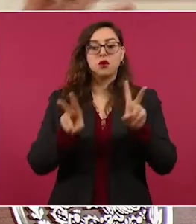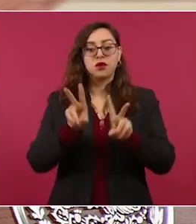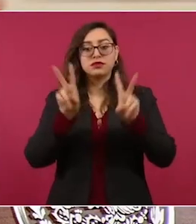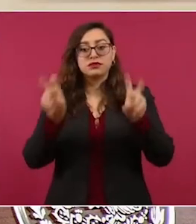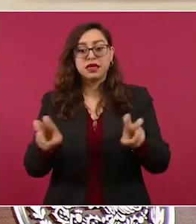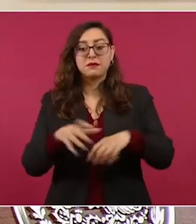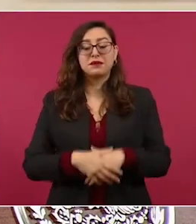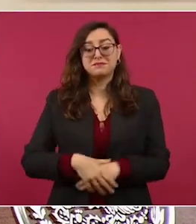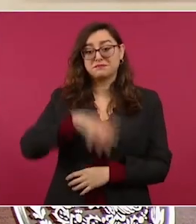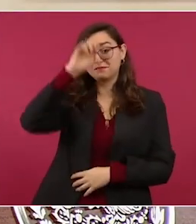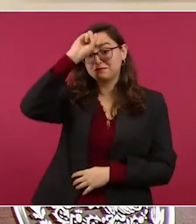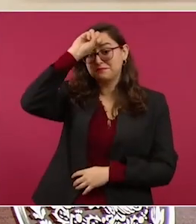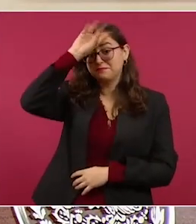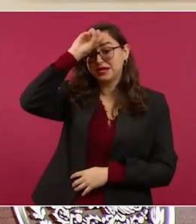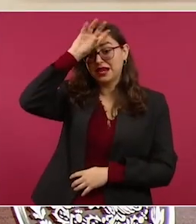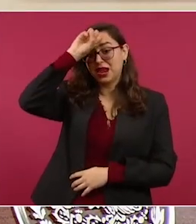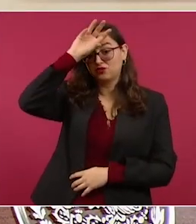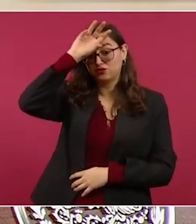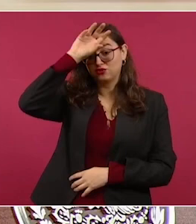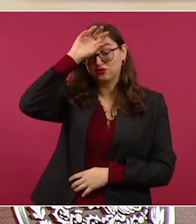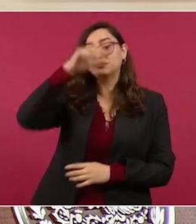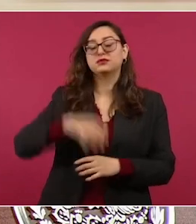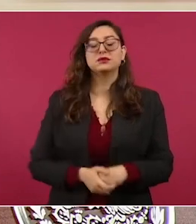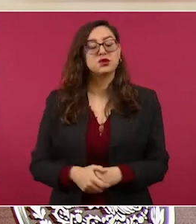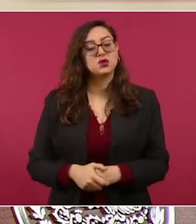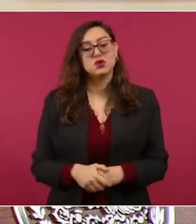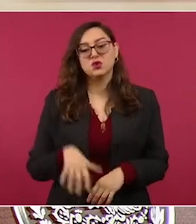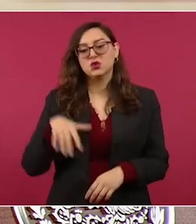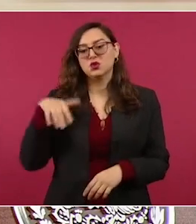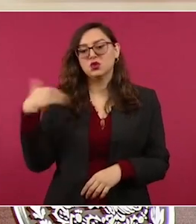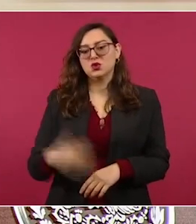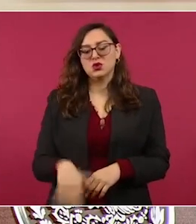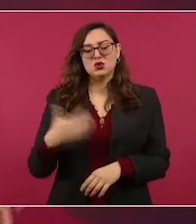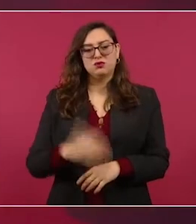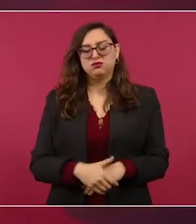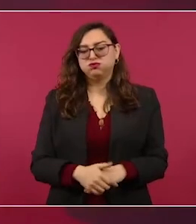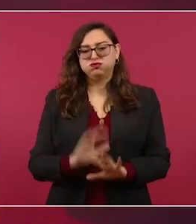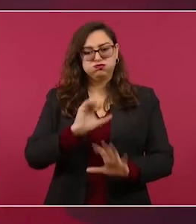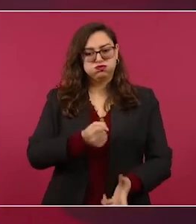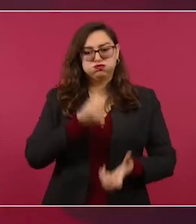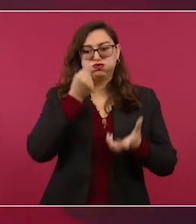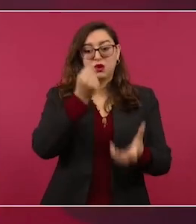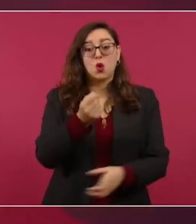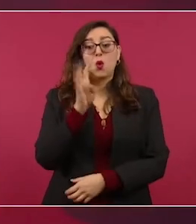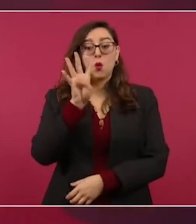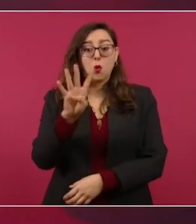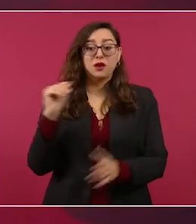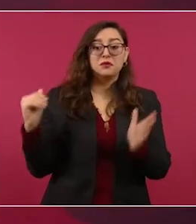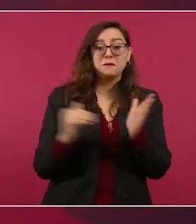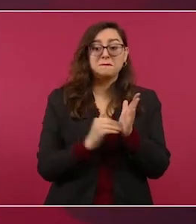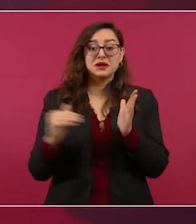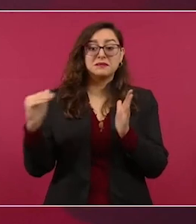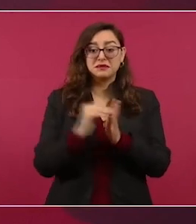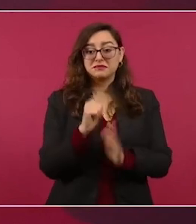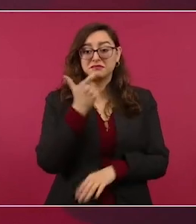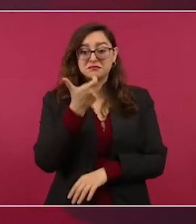sólo esos dos proyectos implican una inversión de cuatro mil millones de pesos,